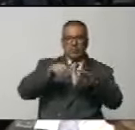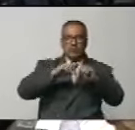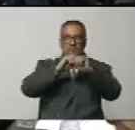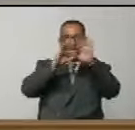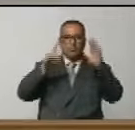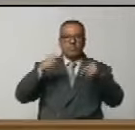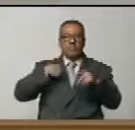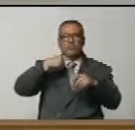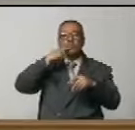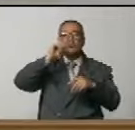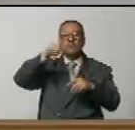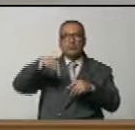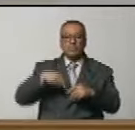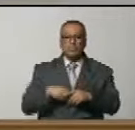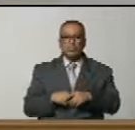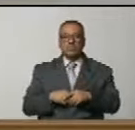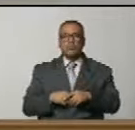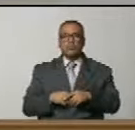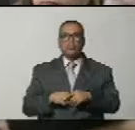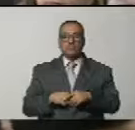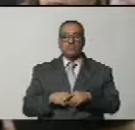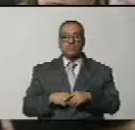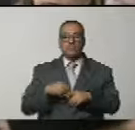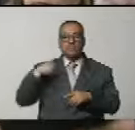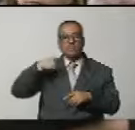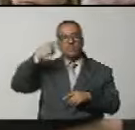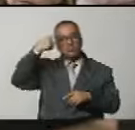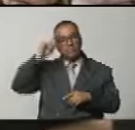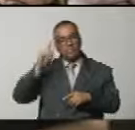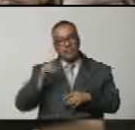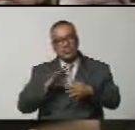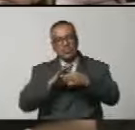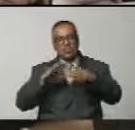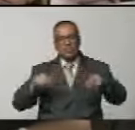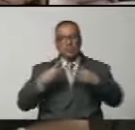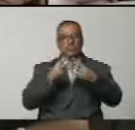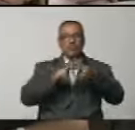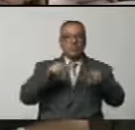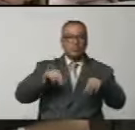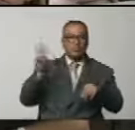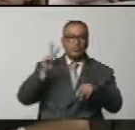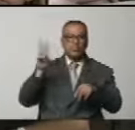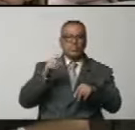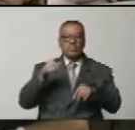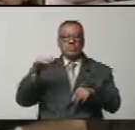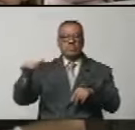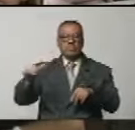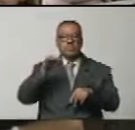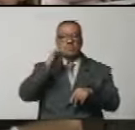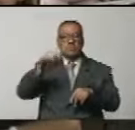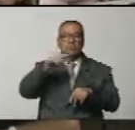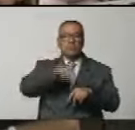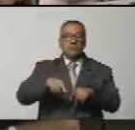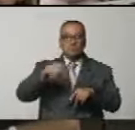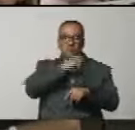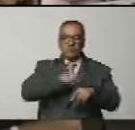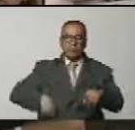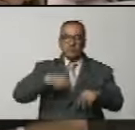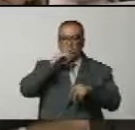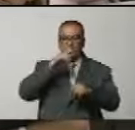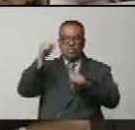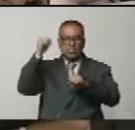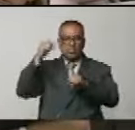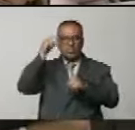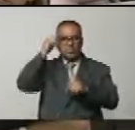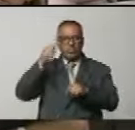el cielo, sino que además pretenden romper con la paz en Venezuela. El presidente lo denunciaba en su programa el día de